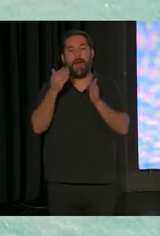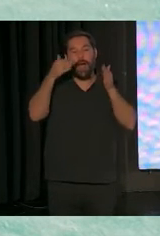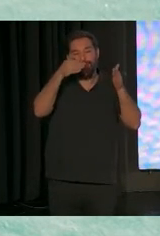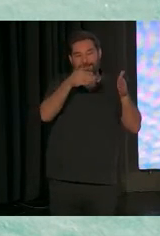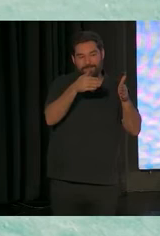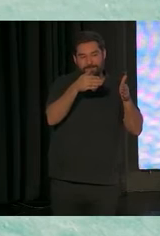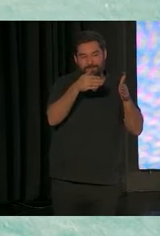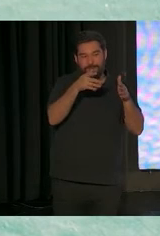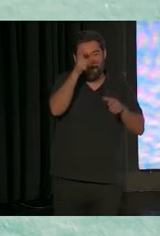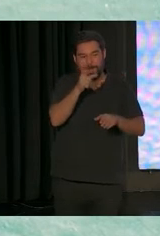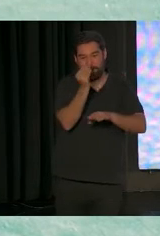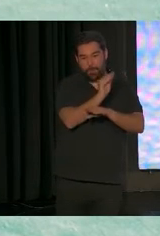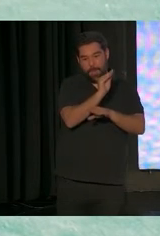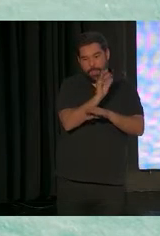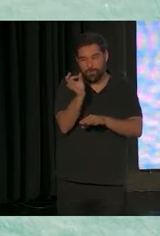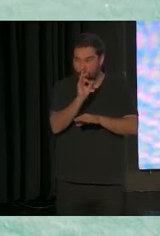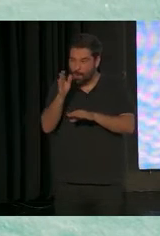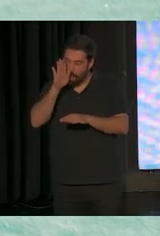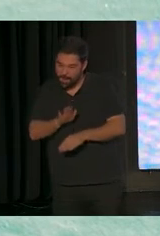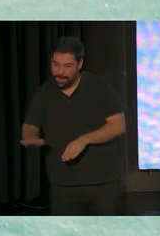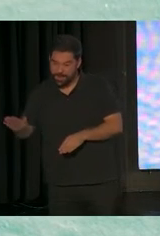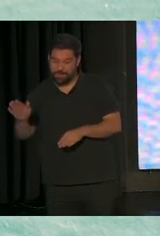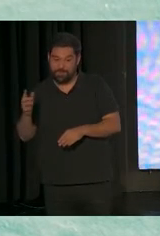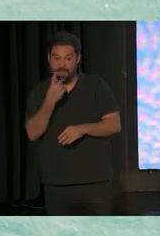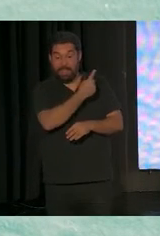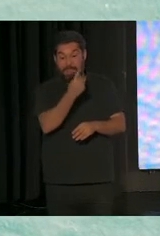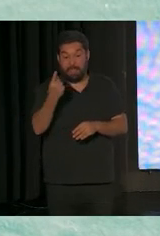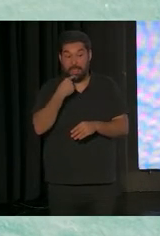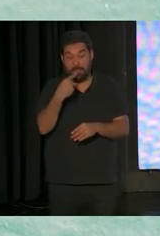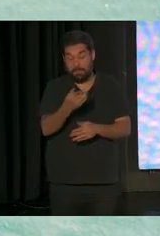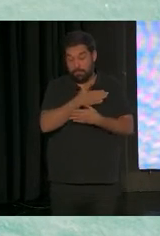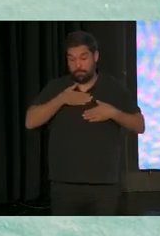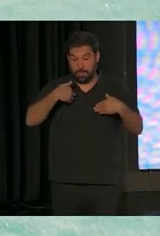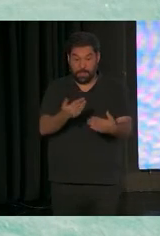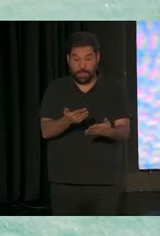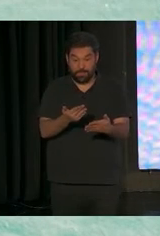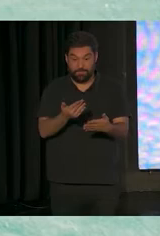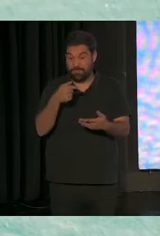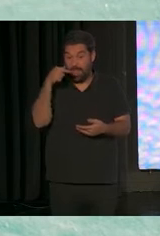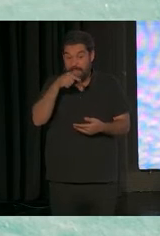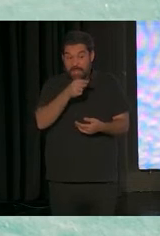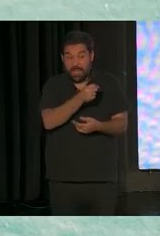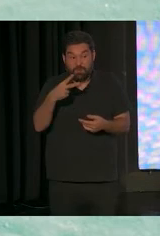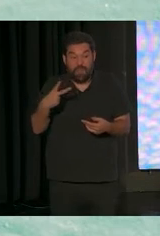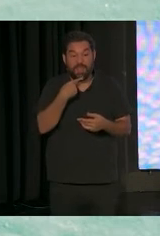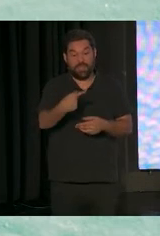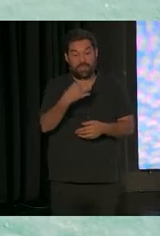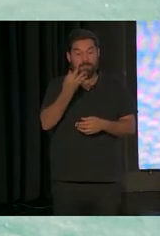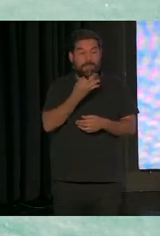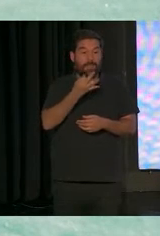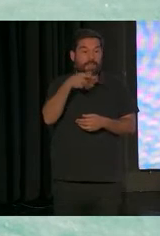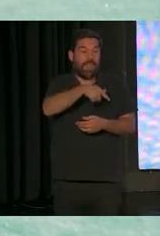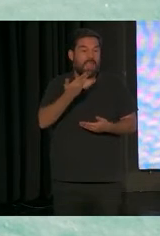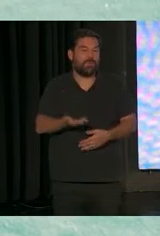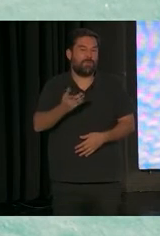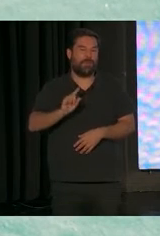niño? ¿No? Cada uno diría lo que quiere. ¿Y qué nos dice la evidencia? La evidencia sabemos que nos dice que lo